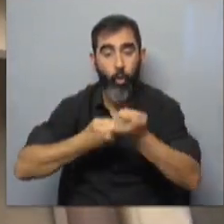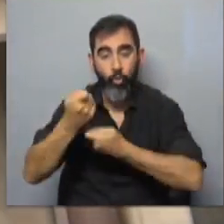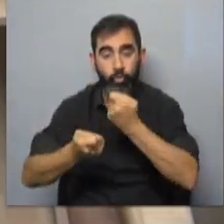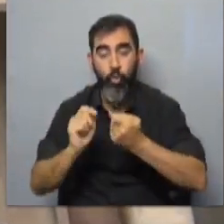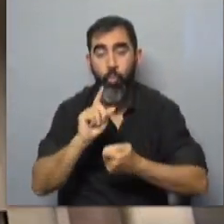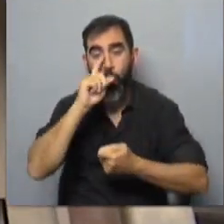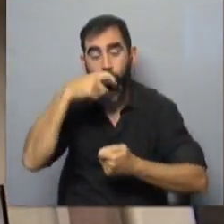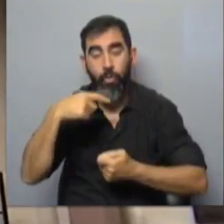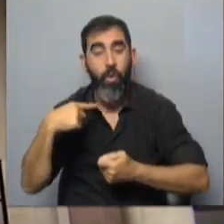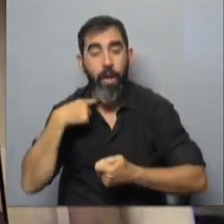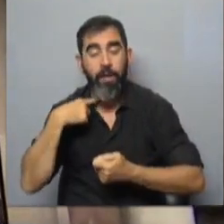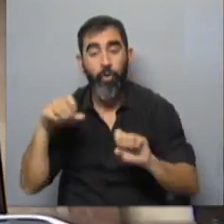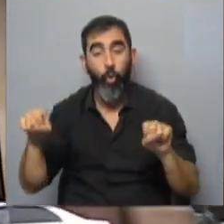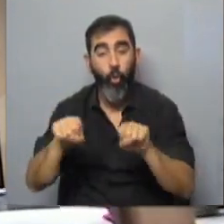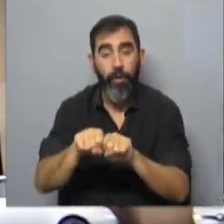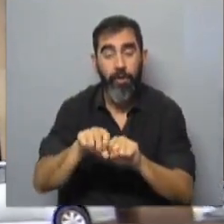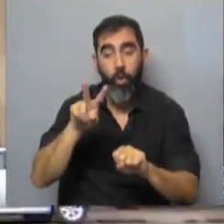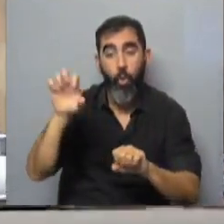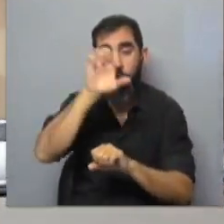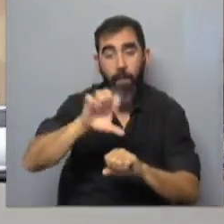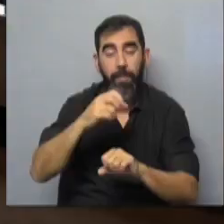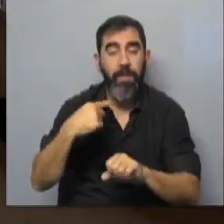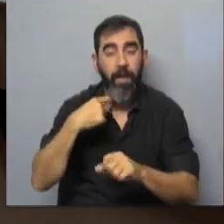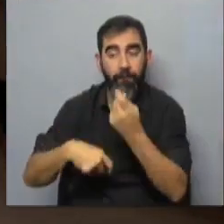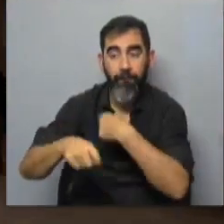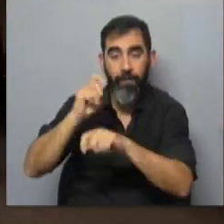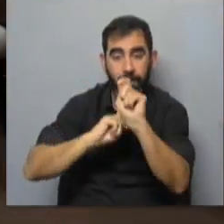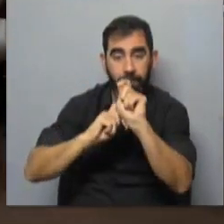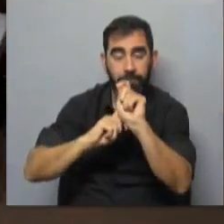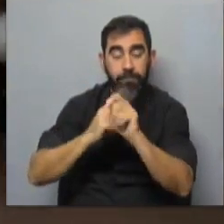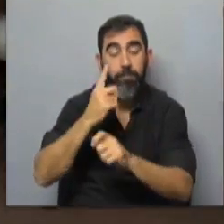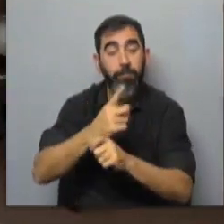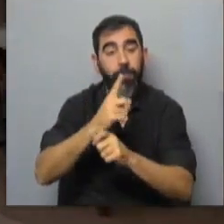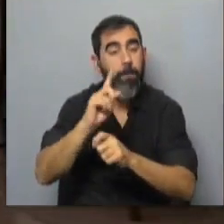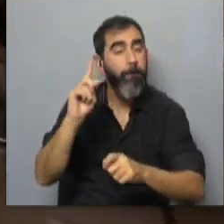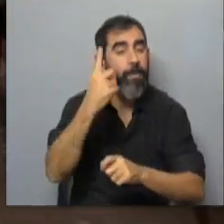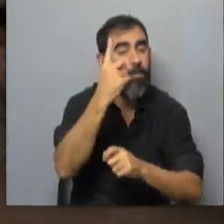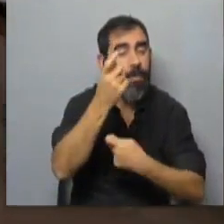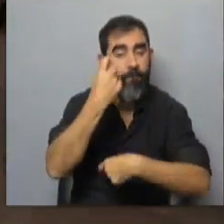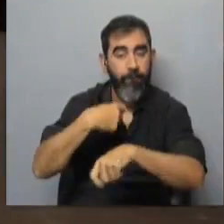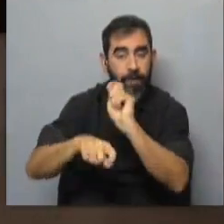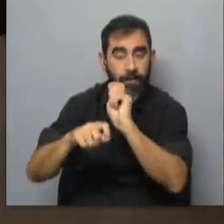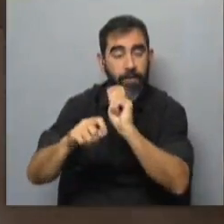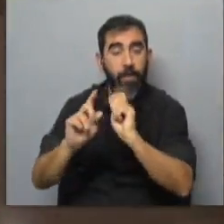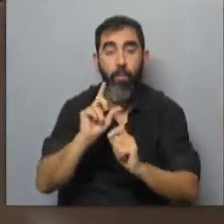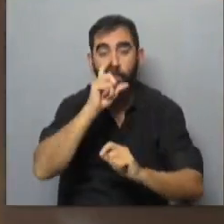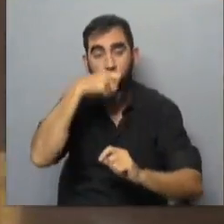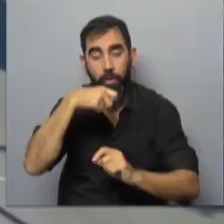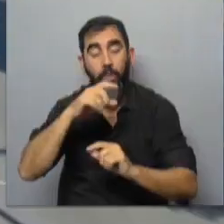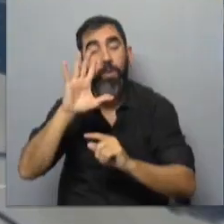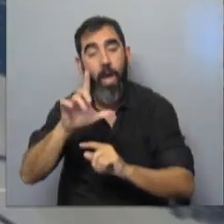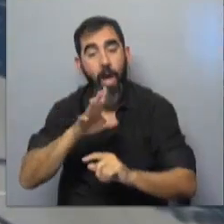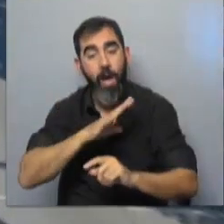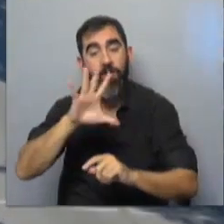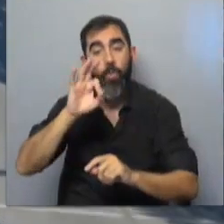Montevideo Gas y Conecta son las dos empresas que distribuyen gas natural en el país. La primera es la principal proveedora, trabaja en Montevideo y cuenta